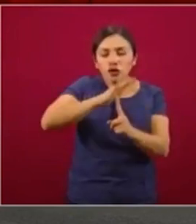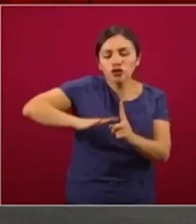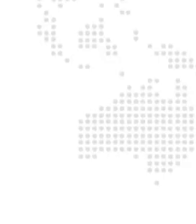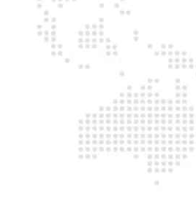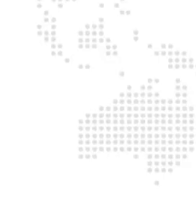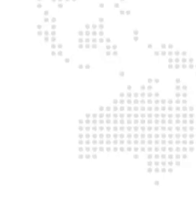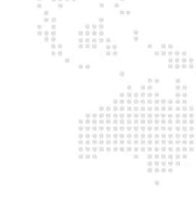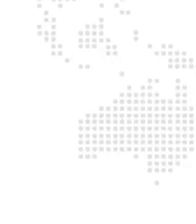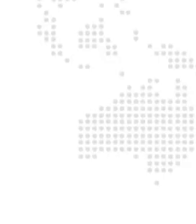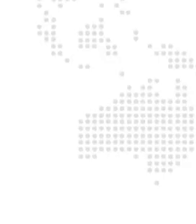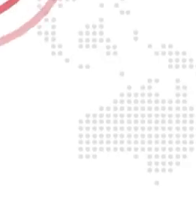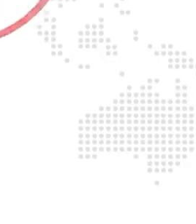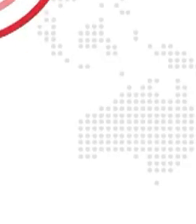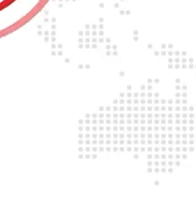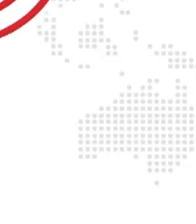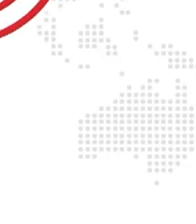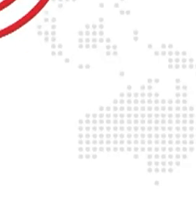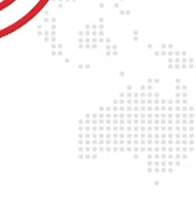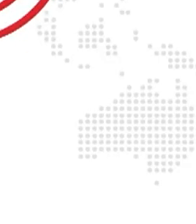alrededor.